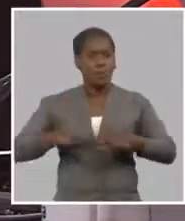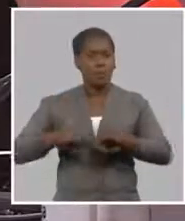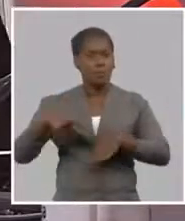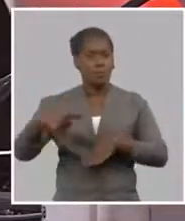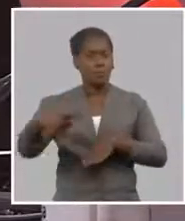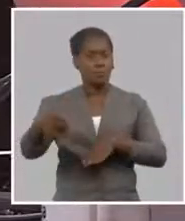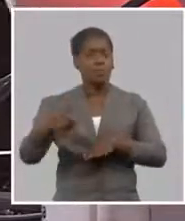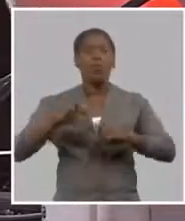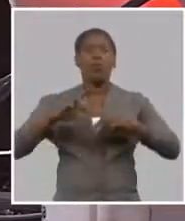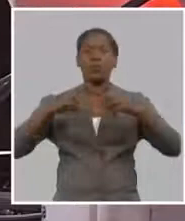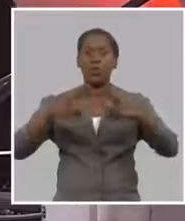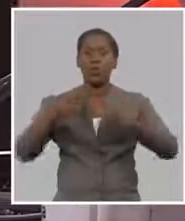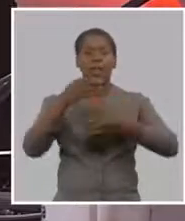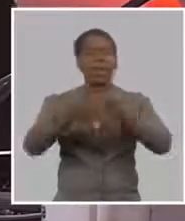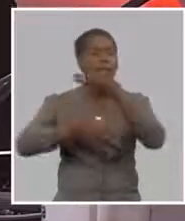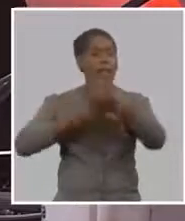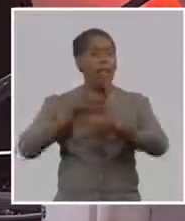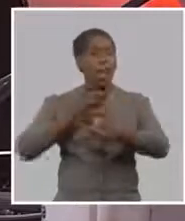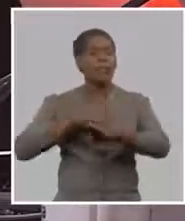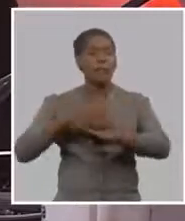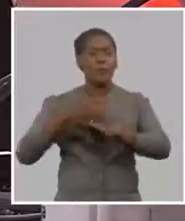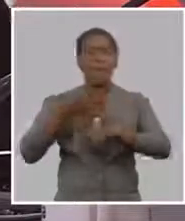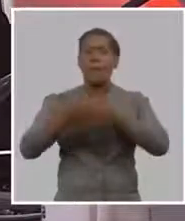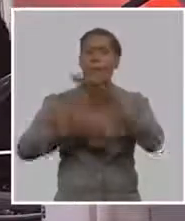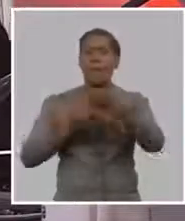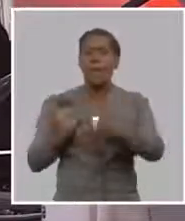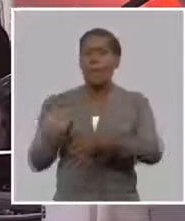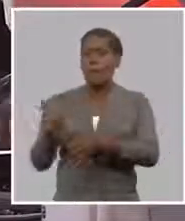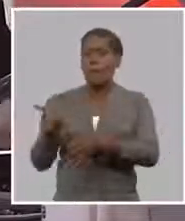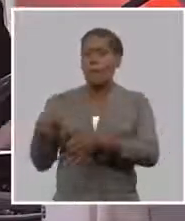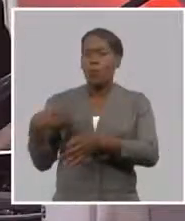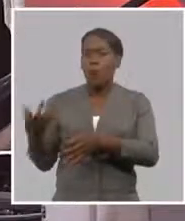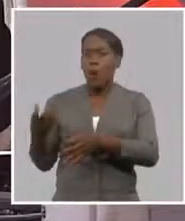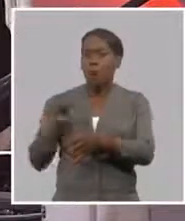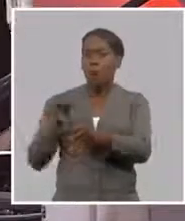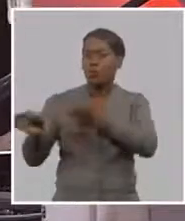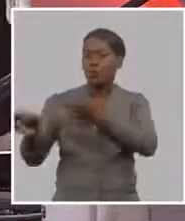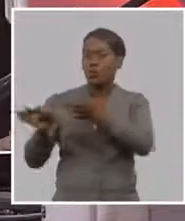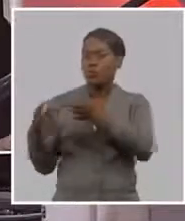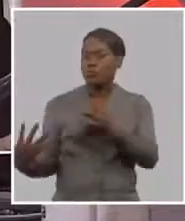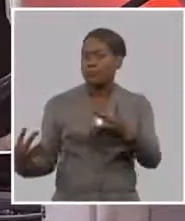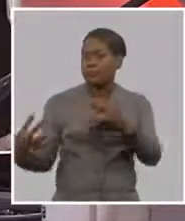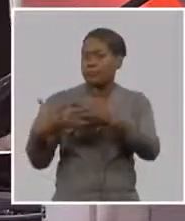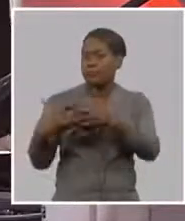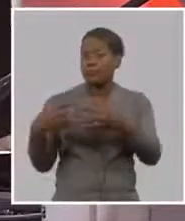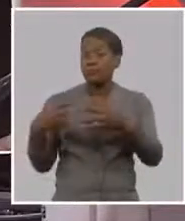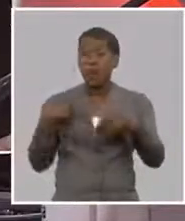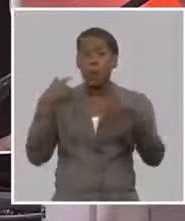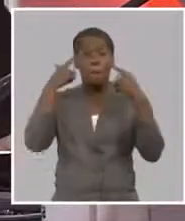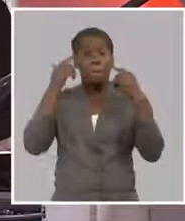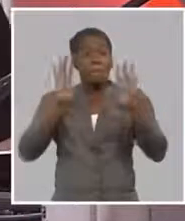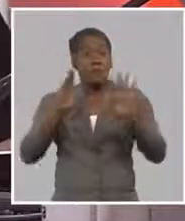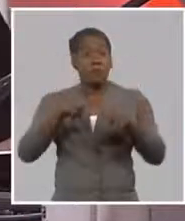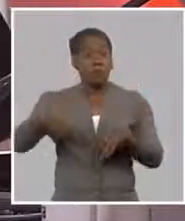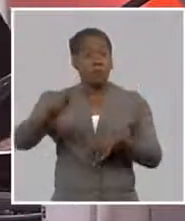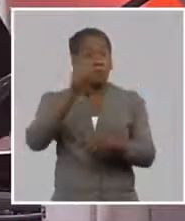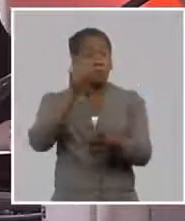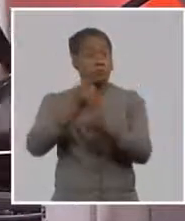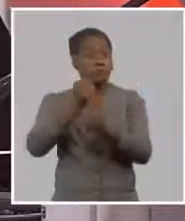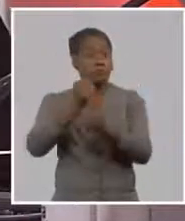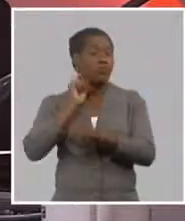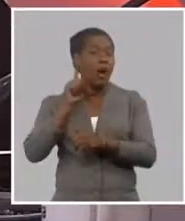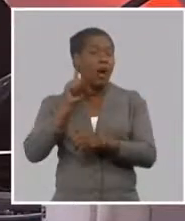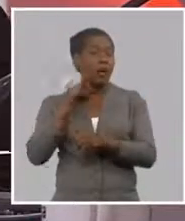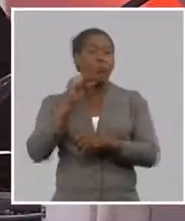permanente y de él tendremos que también seguir hablando así que espero que los productores sobre todo les haya servido para